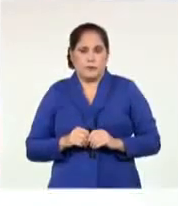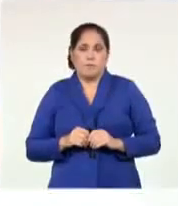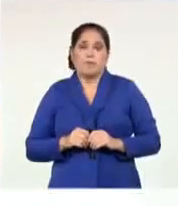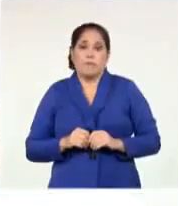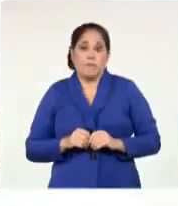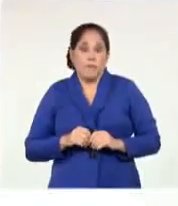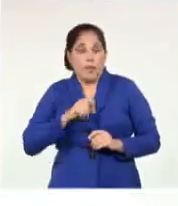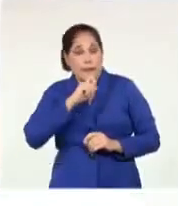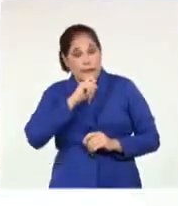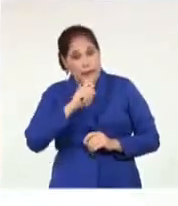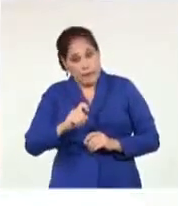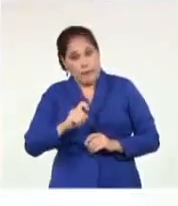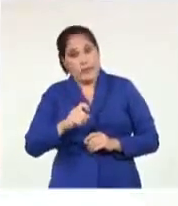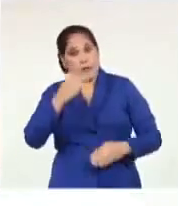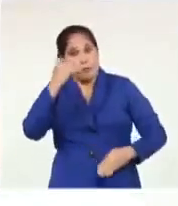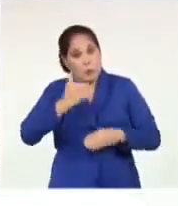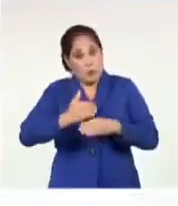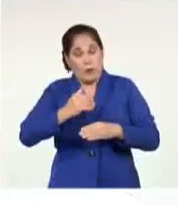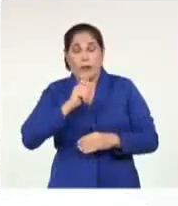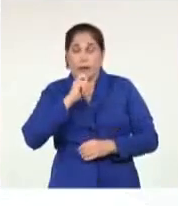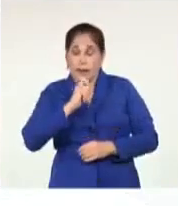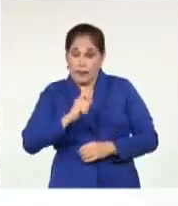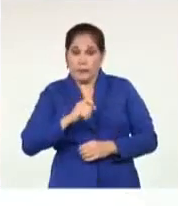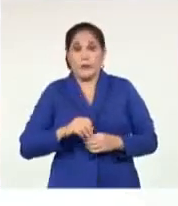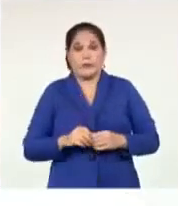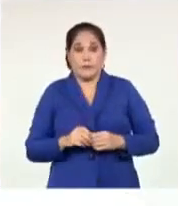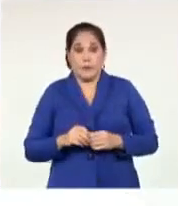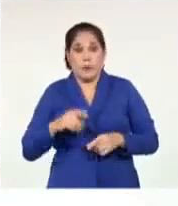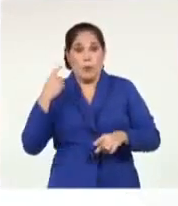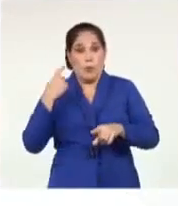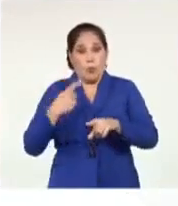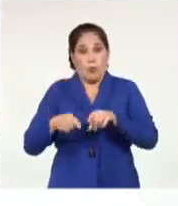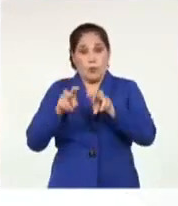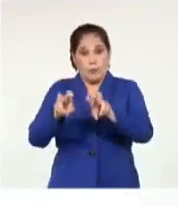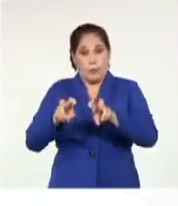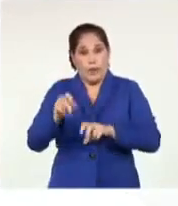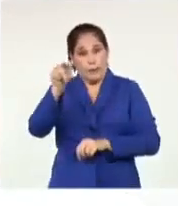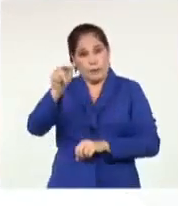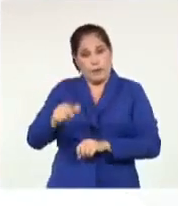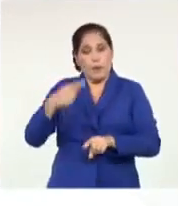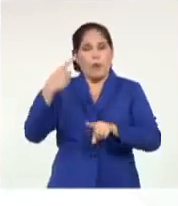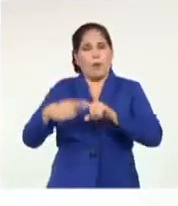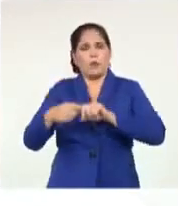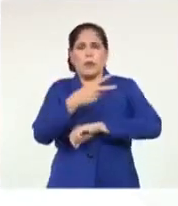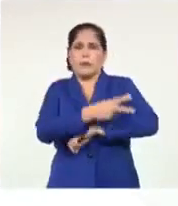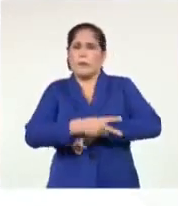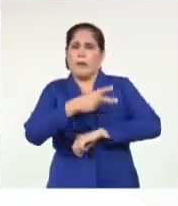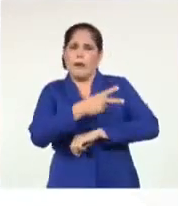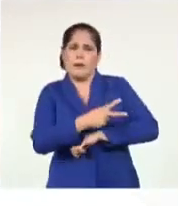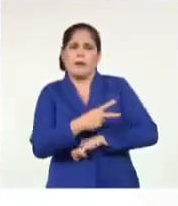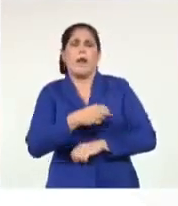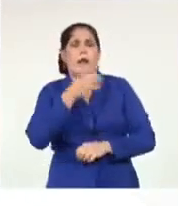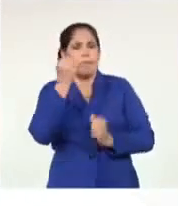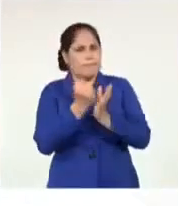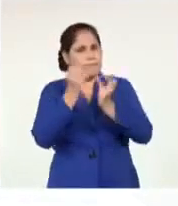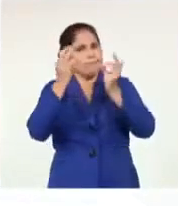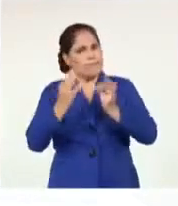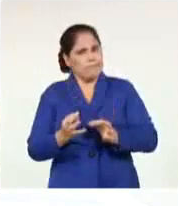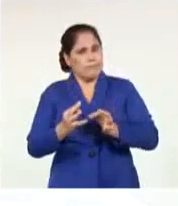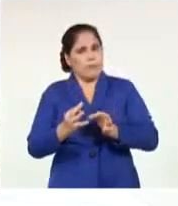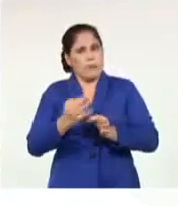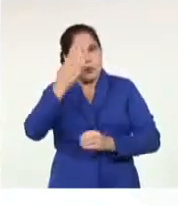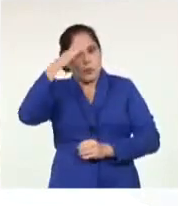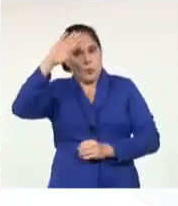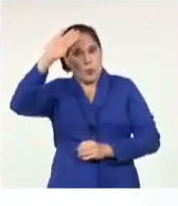Muy duro todo lo que genera el bloqueo en nuestro pueblo. También parlamentarios y personalidades de otras naciones ratificaron su solidaridad con nuestro